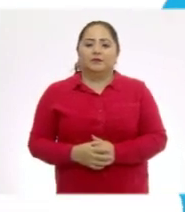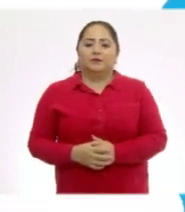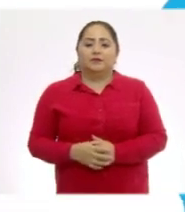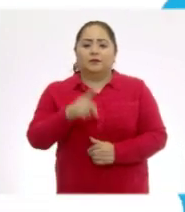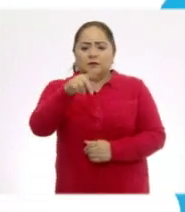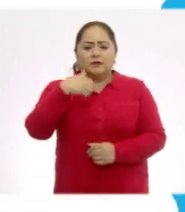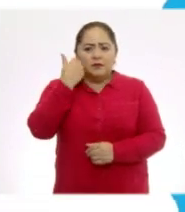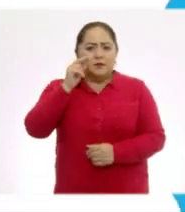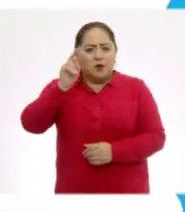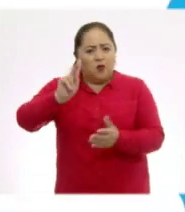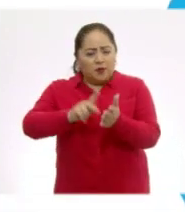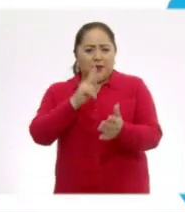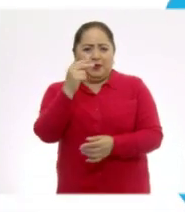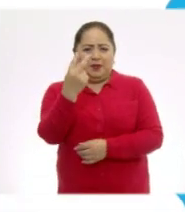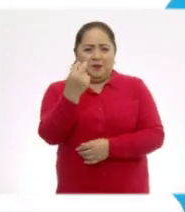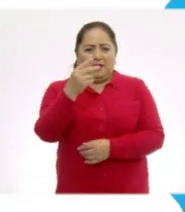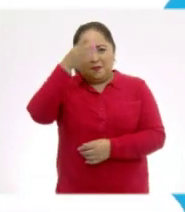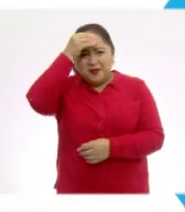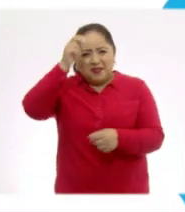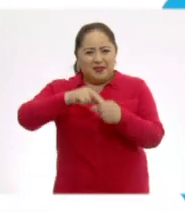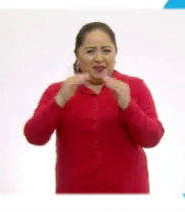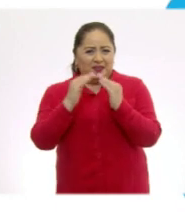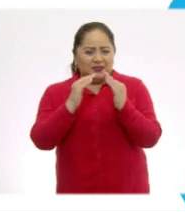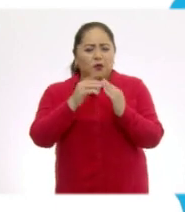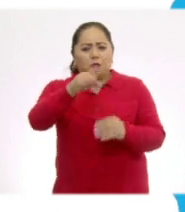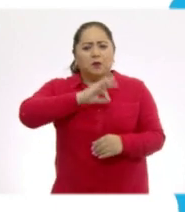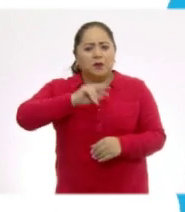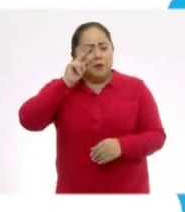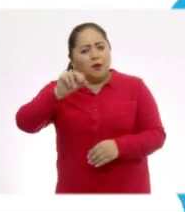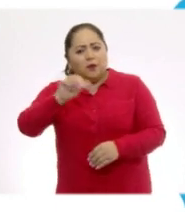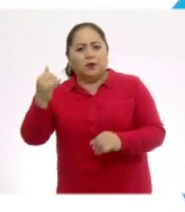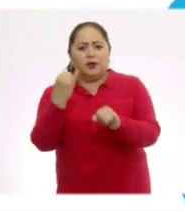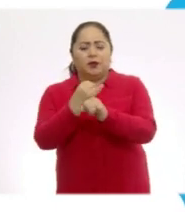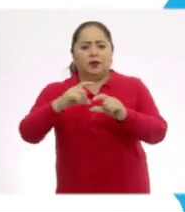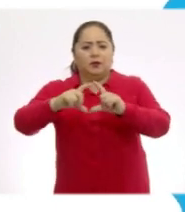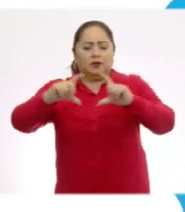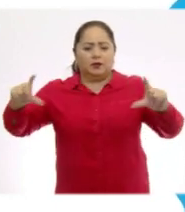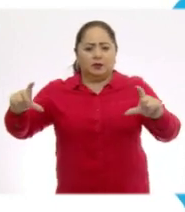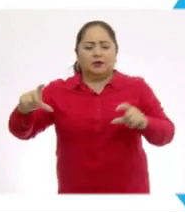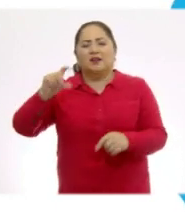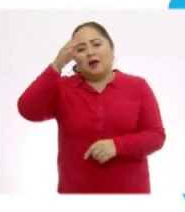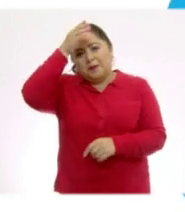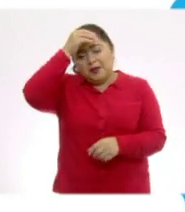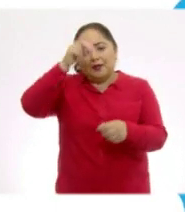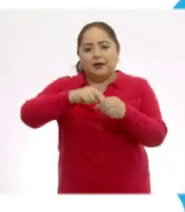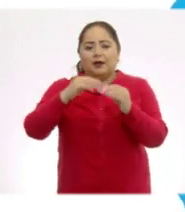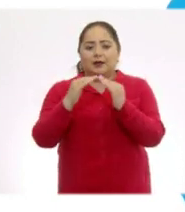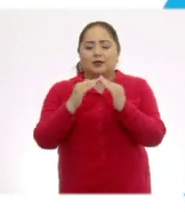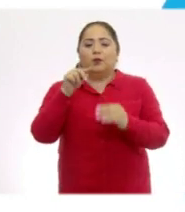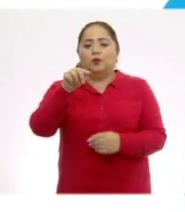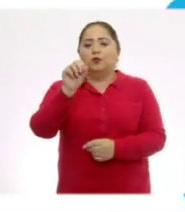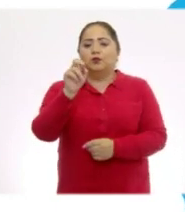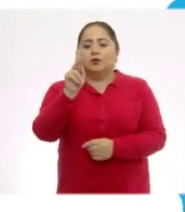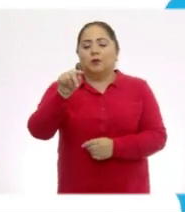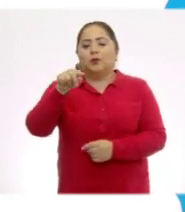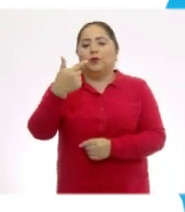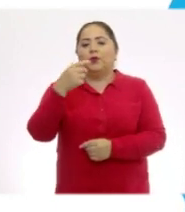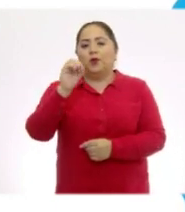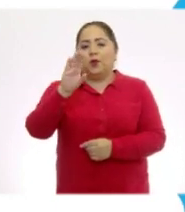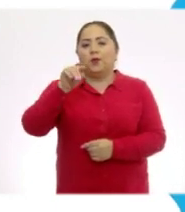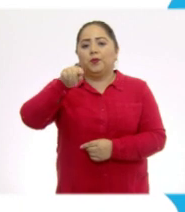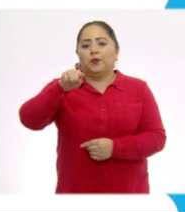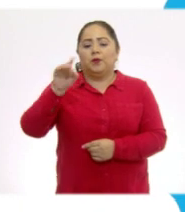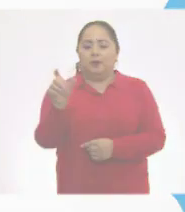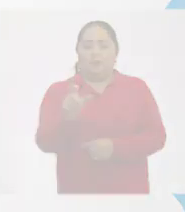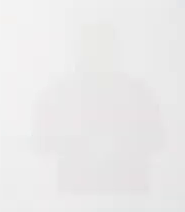Si quieres volver a ver los programas de Aprende en Casa, los puedes encontrar en la siguiente liga. aprendeencasa.cep